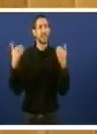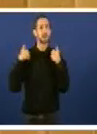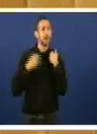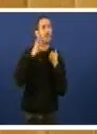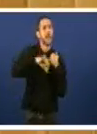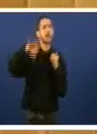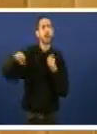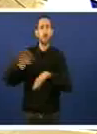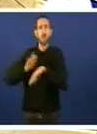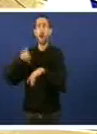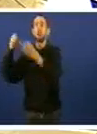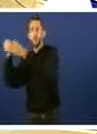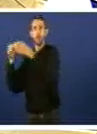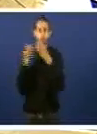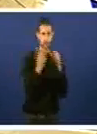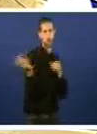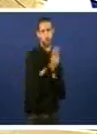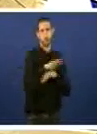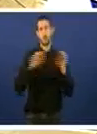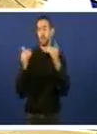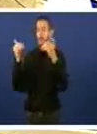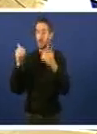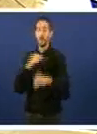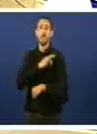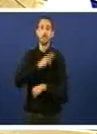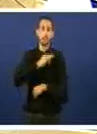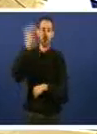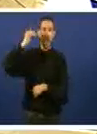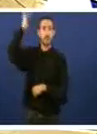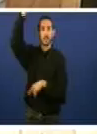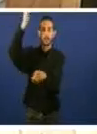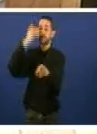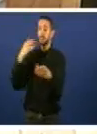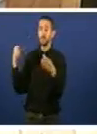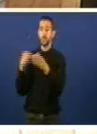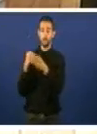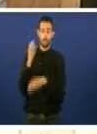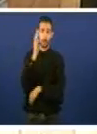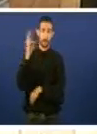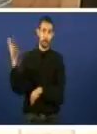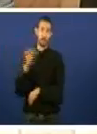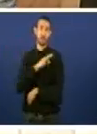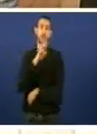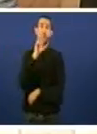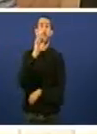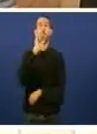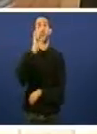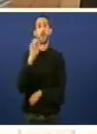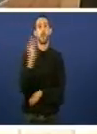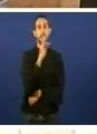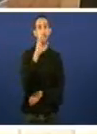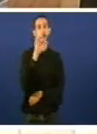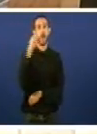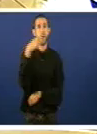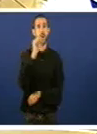de outros. Moitas grazas, señora Imerich. Polo Grupo Parlamentario Popular, tenga a palabra o señor Pui Fraga. Aplausos